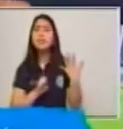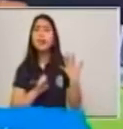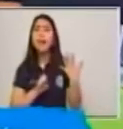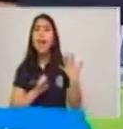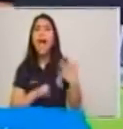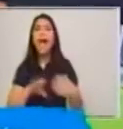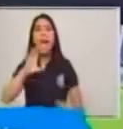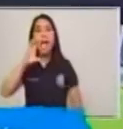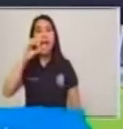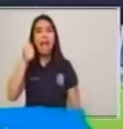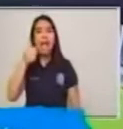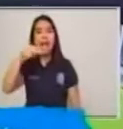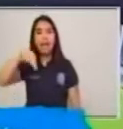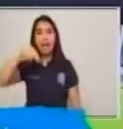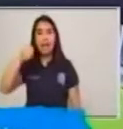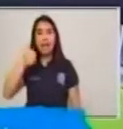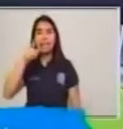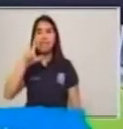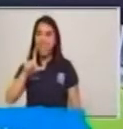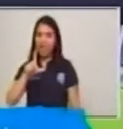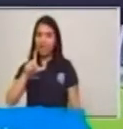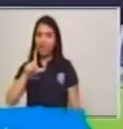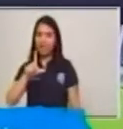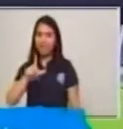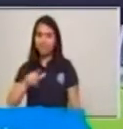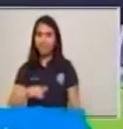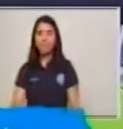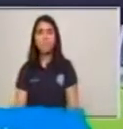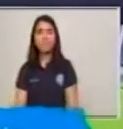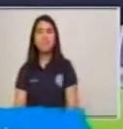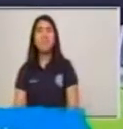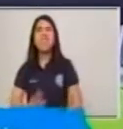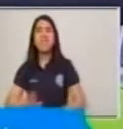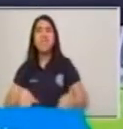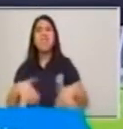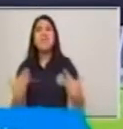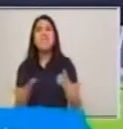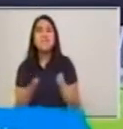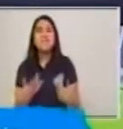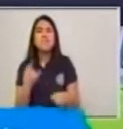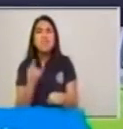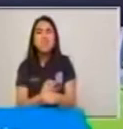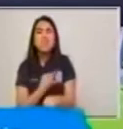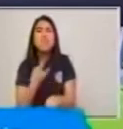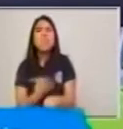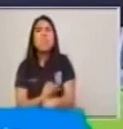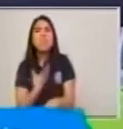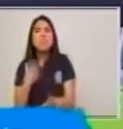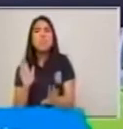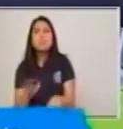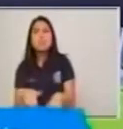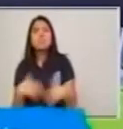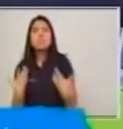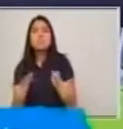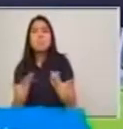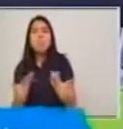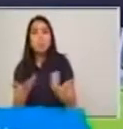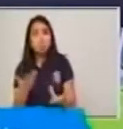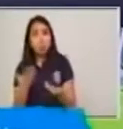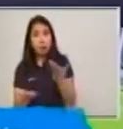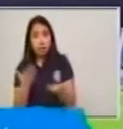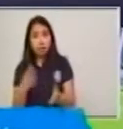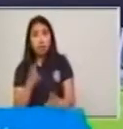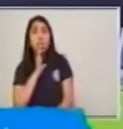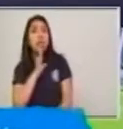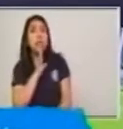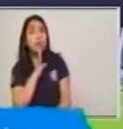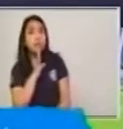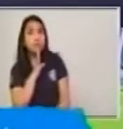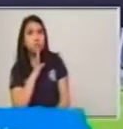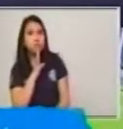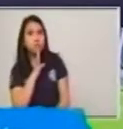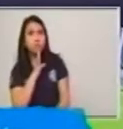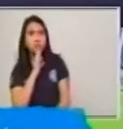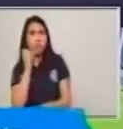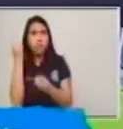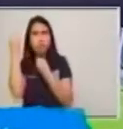para comunicarle al guarda? Muy bien, el rótulo sería el canal.